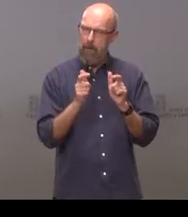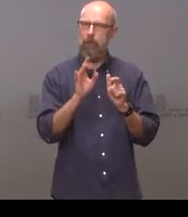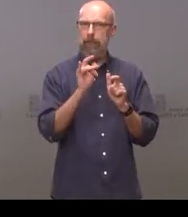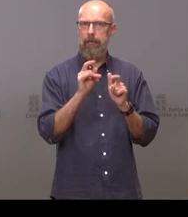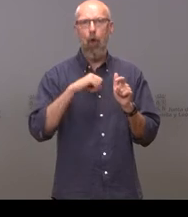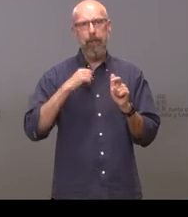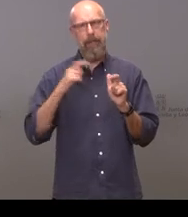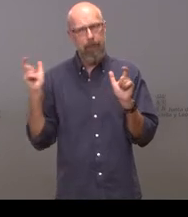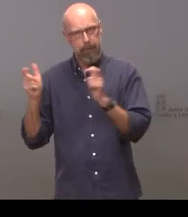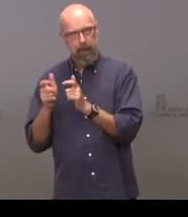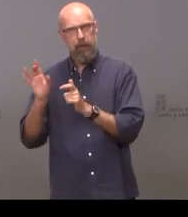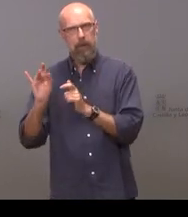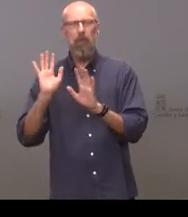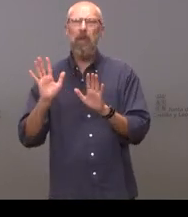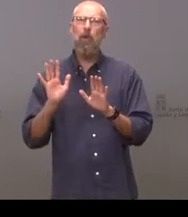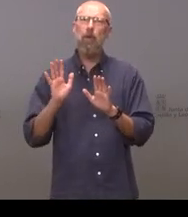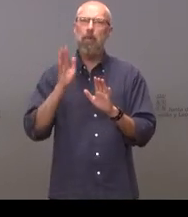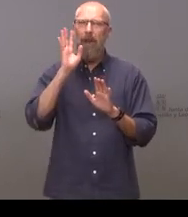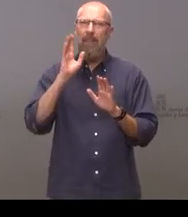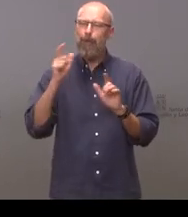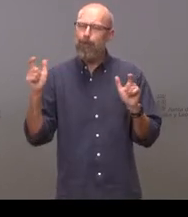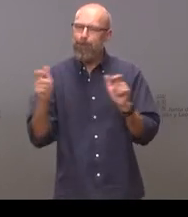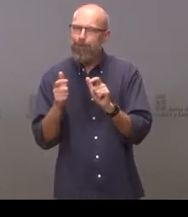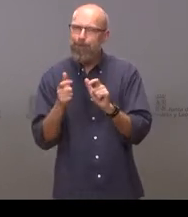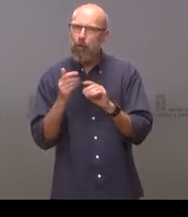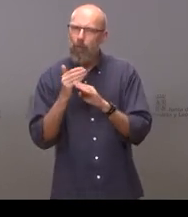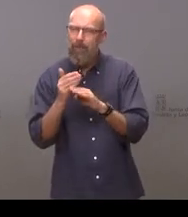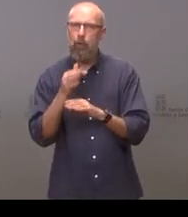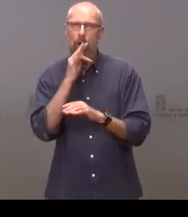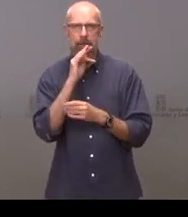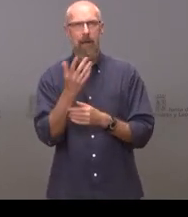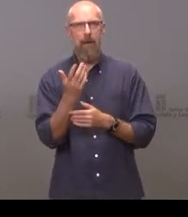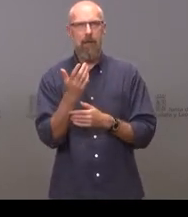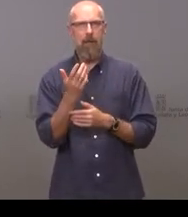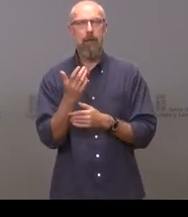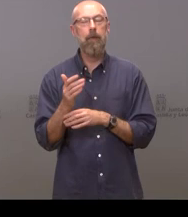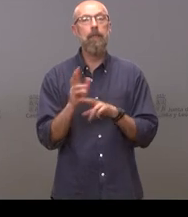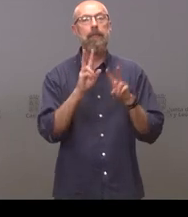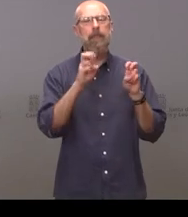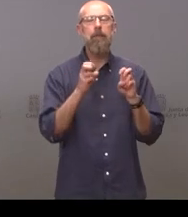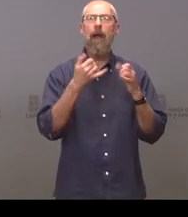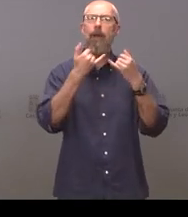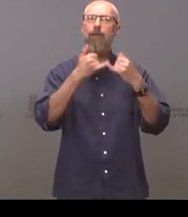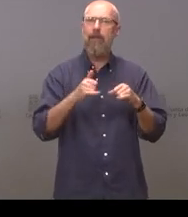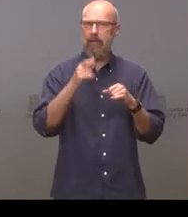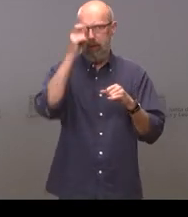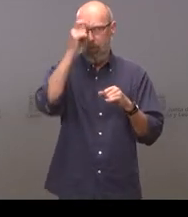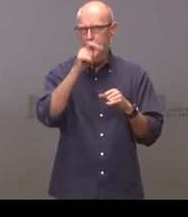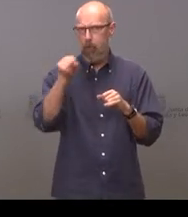ocupación hospitalaria pero no acabamos de rematar y respecto a las a las verbenas no acabo de ver muy claro